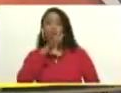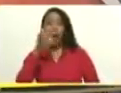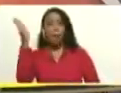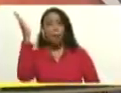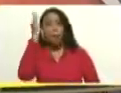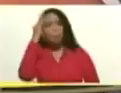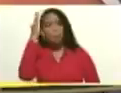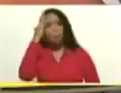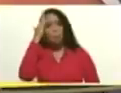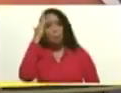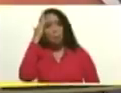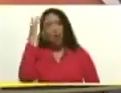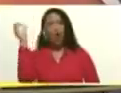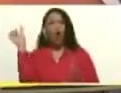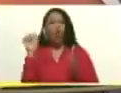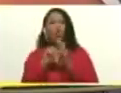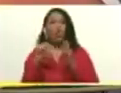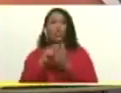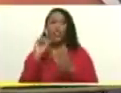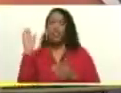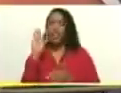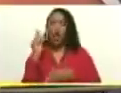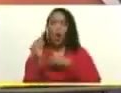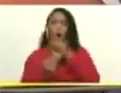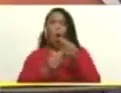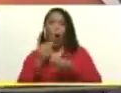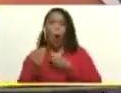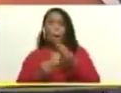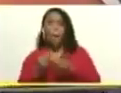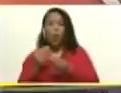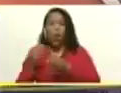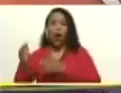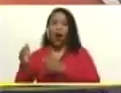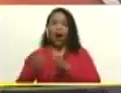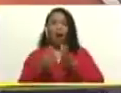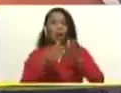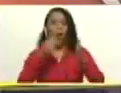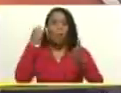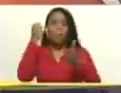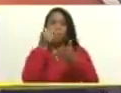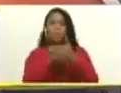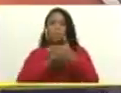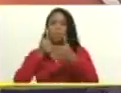de dónde venimos, cuál ha sido nuestra trayectoria de lucha